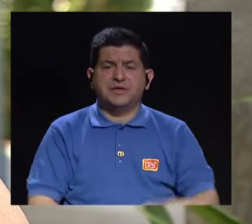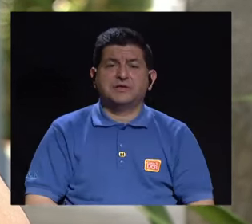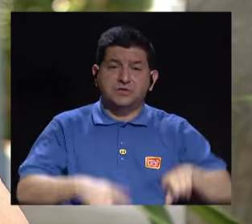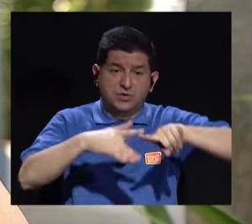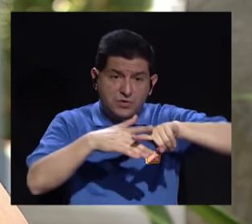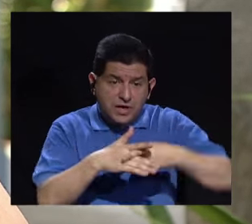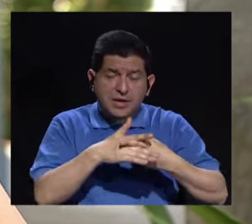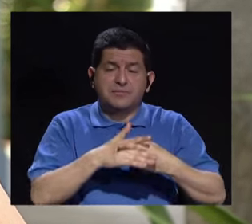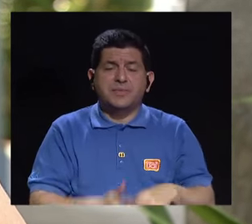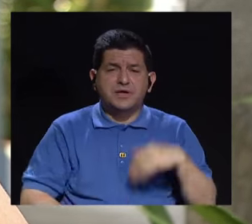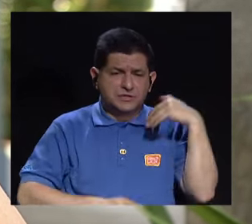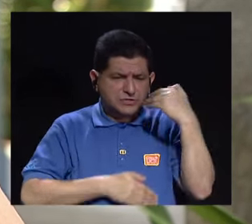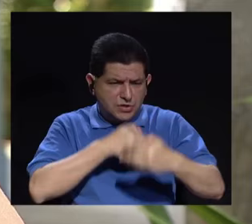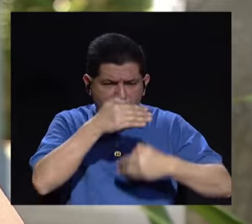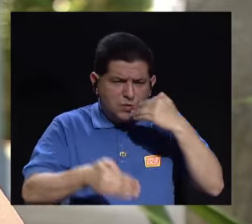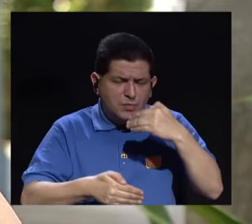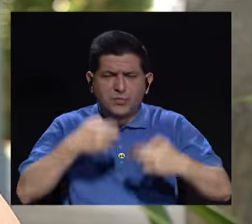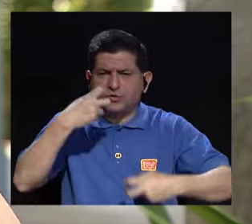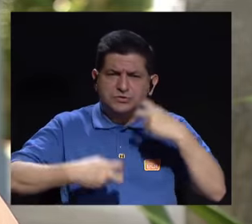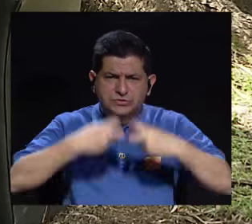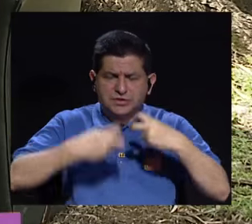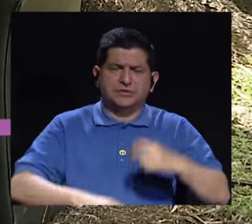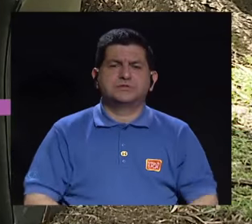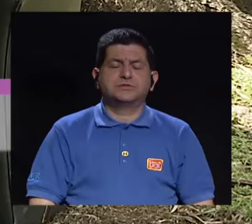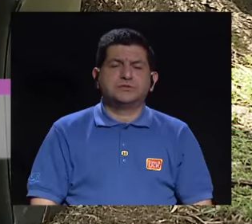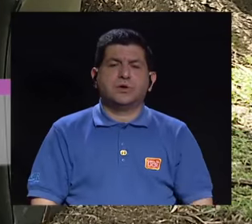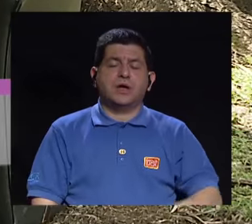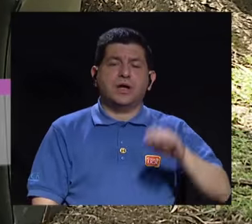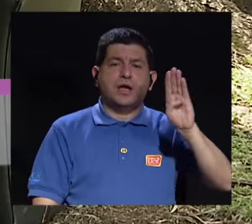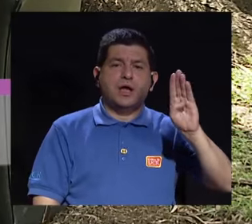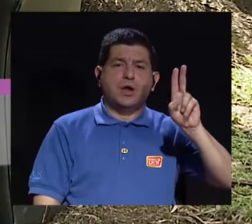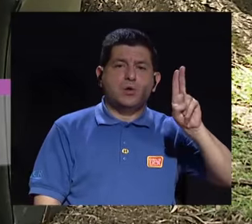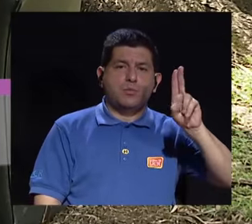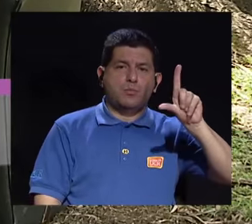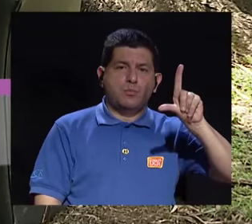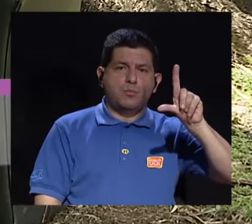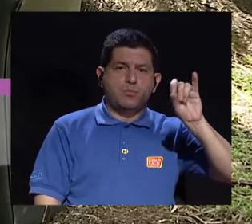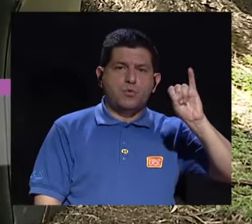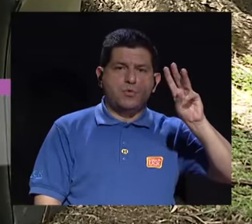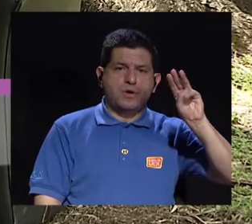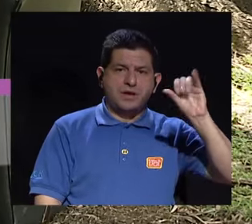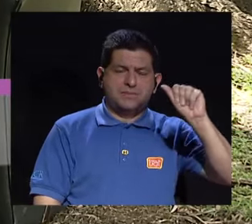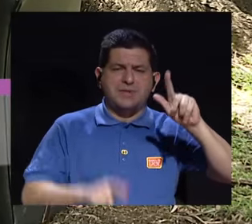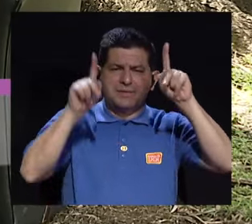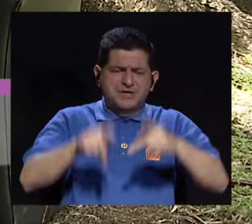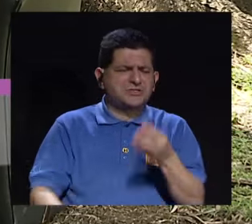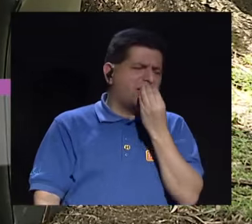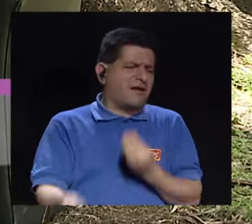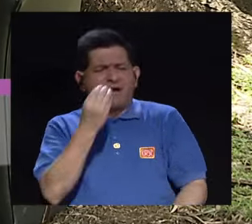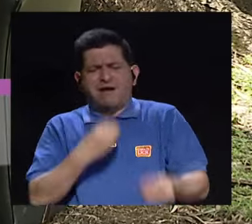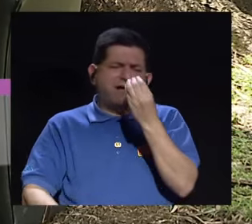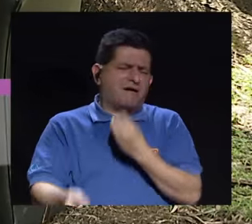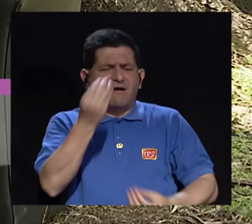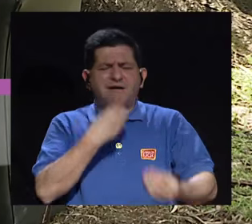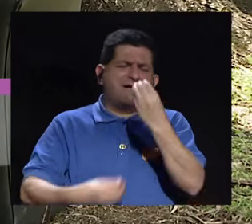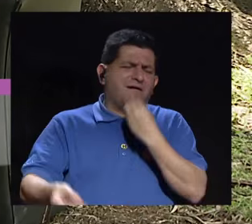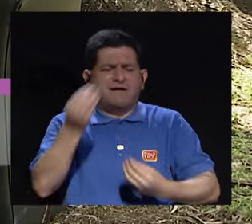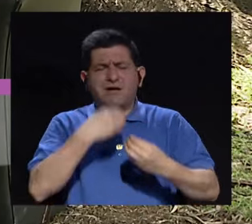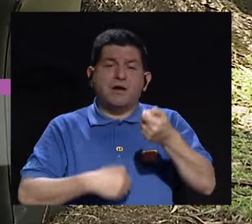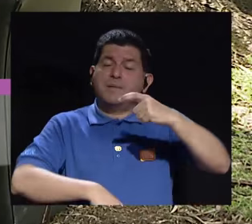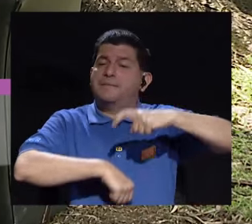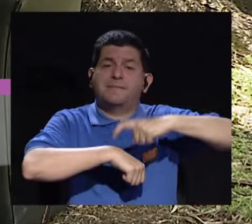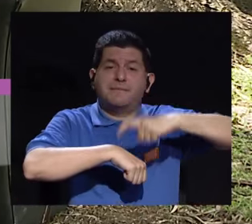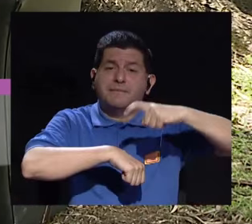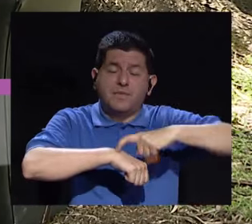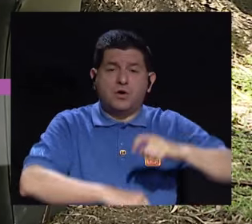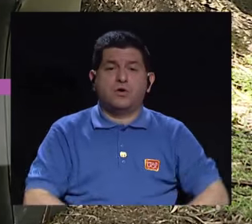en que comienza a darse gradualmente el trastorno. En la bulimia se producen atracones, o sea, ingestas de grandes cantidades de comida